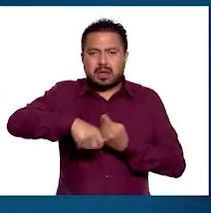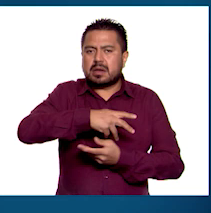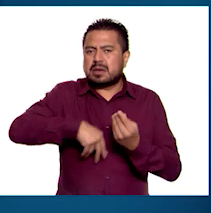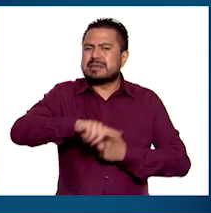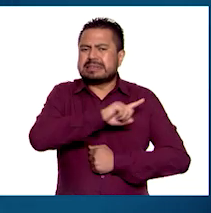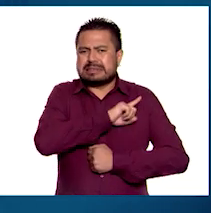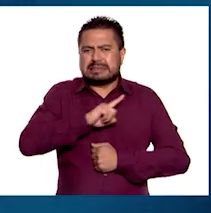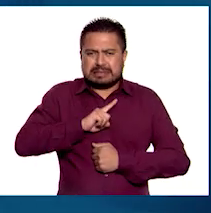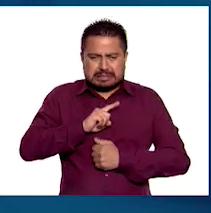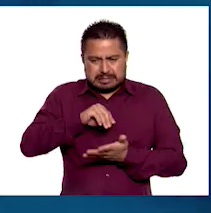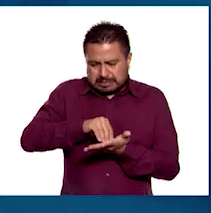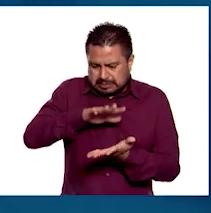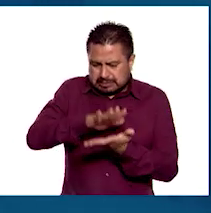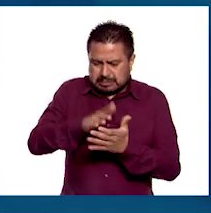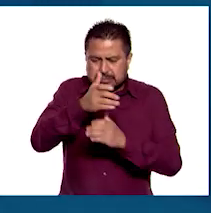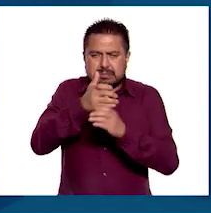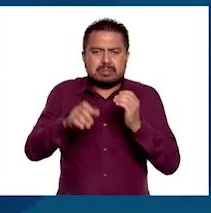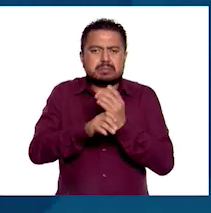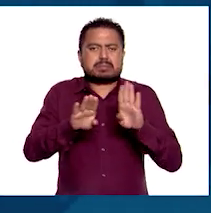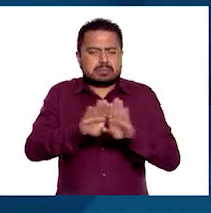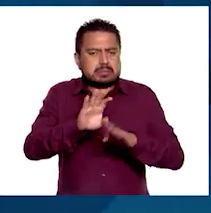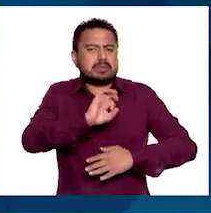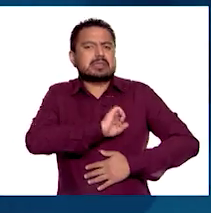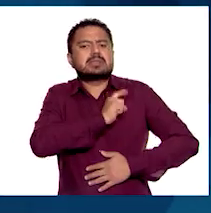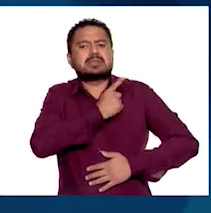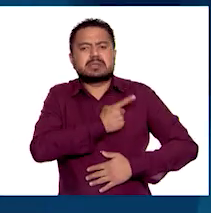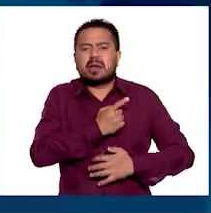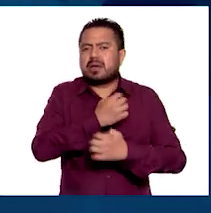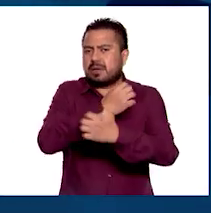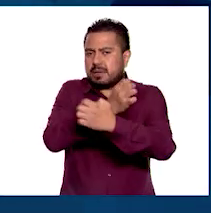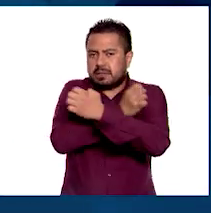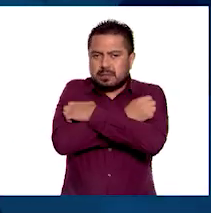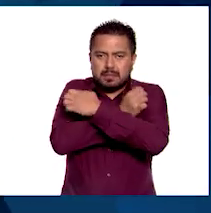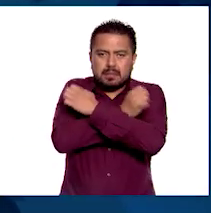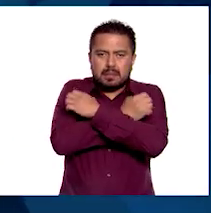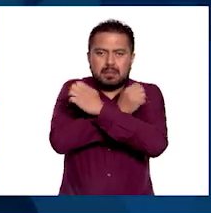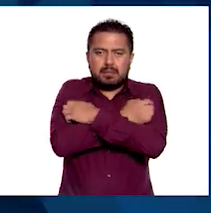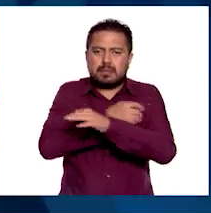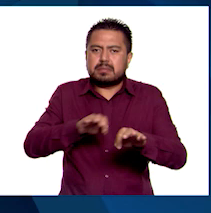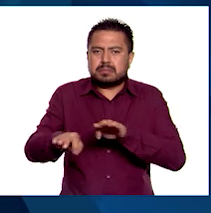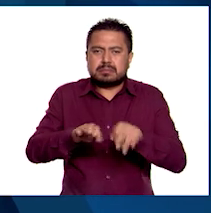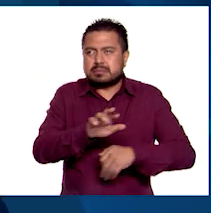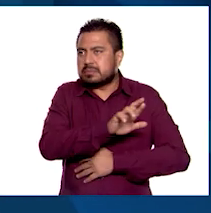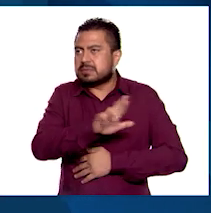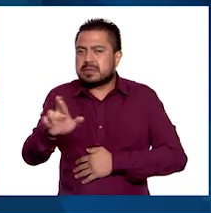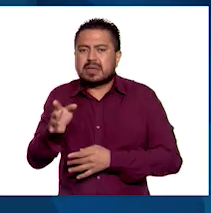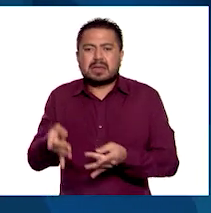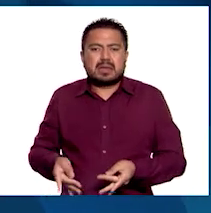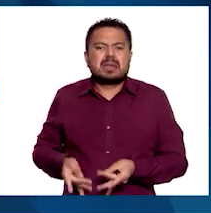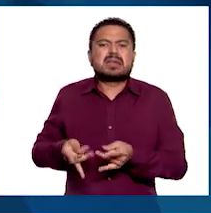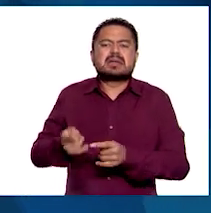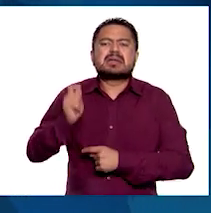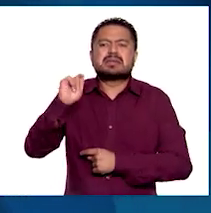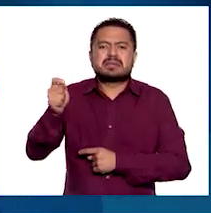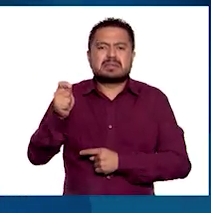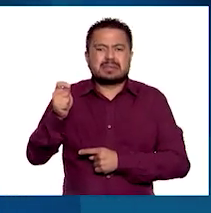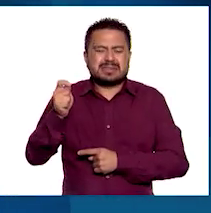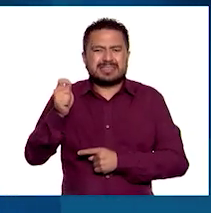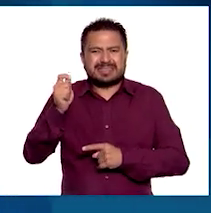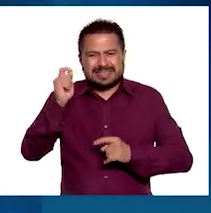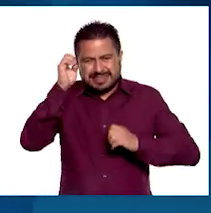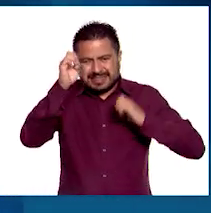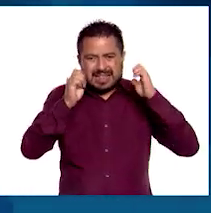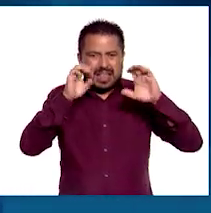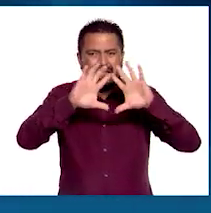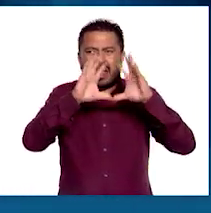se deberían contemplar aspectos como la salud, la educación, el empleo y la calidad ambiental, entre